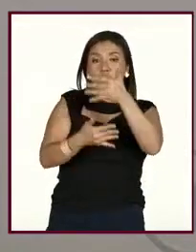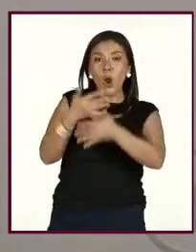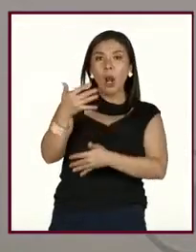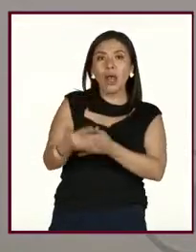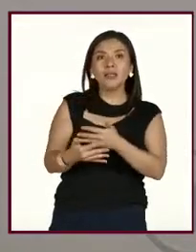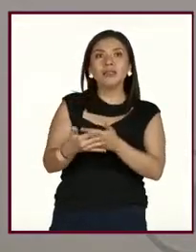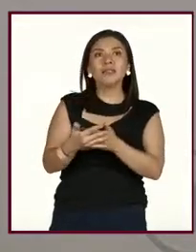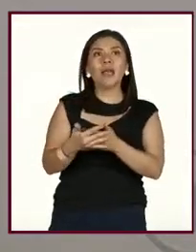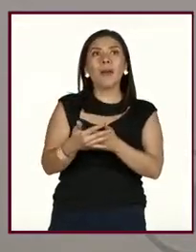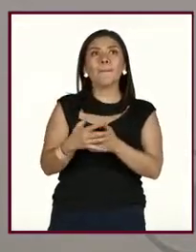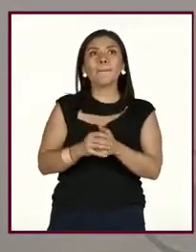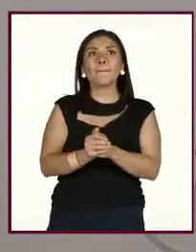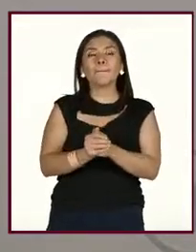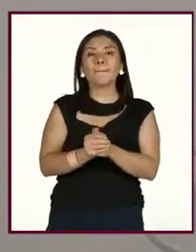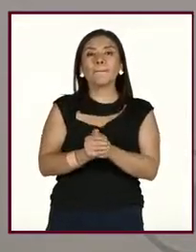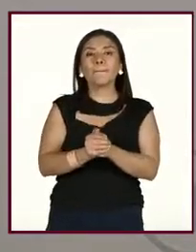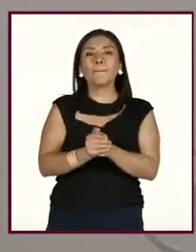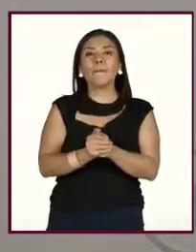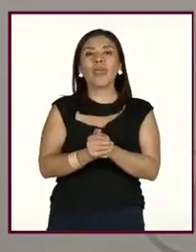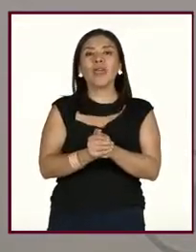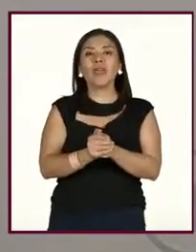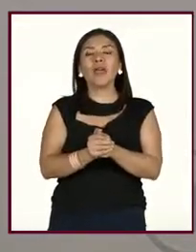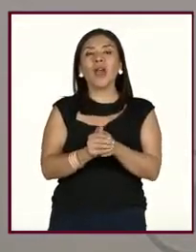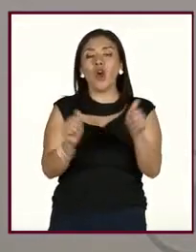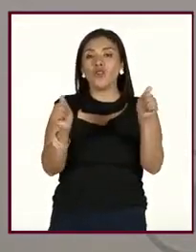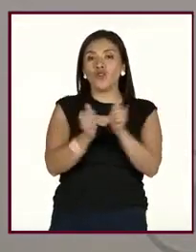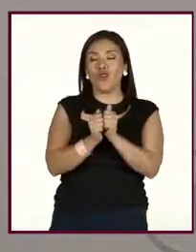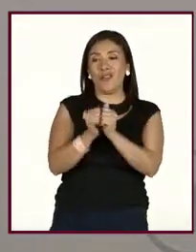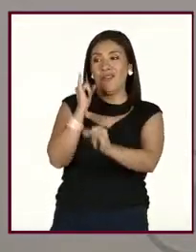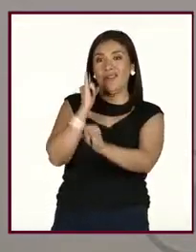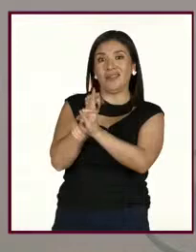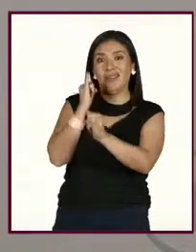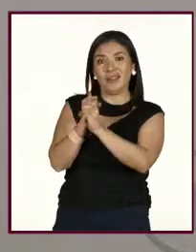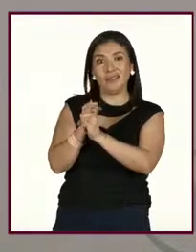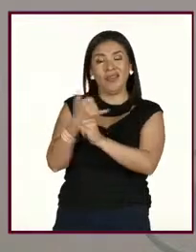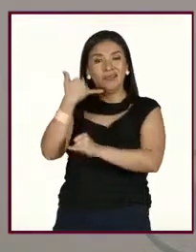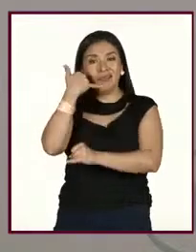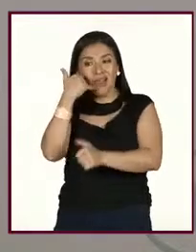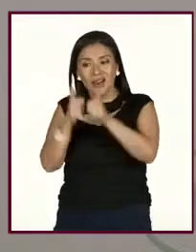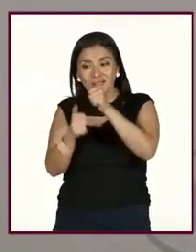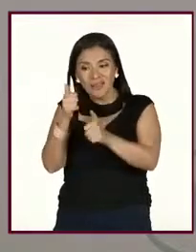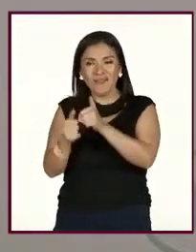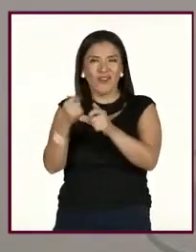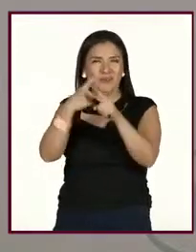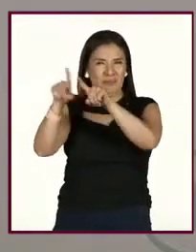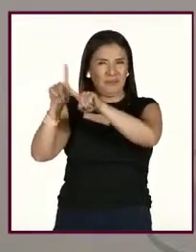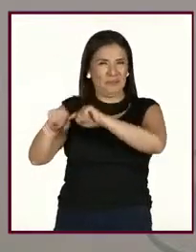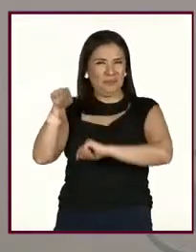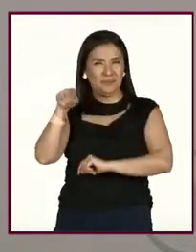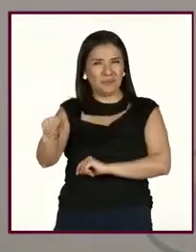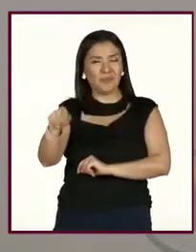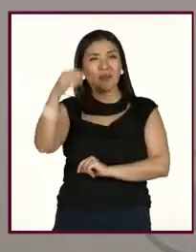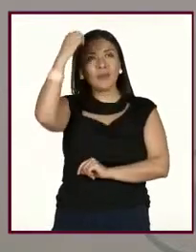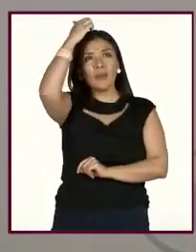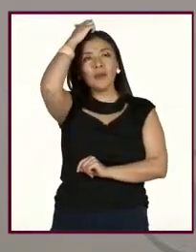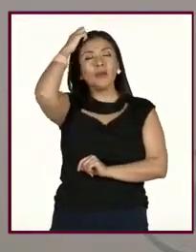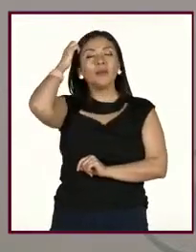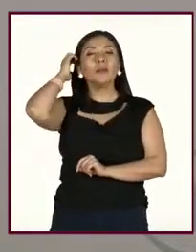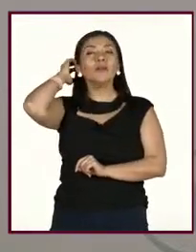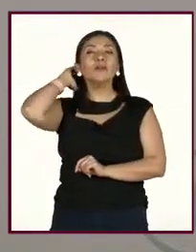por medio de los dispositivos, violencia cibernética. Entonces,